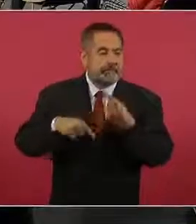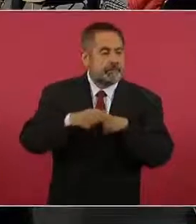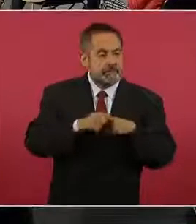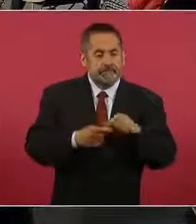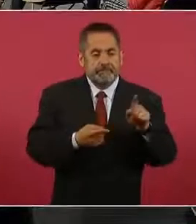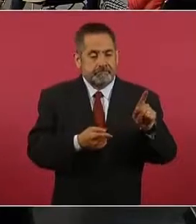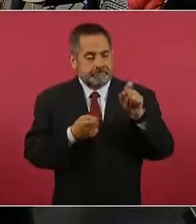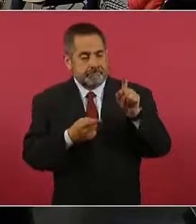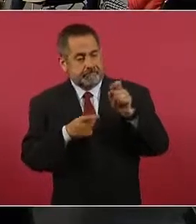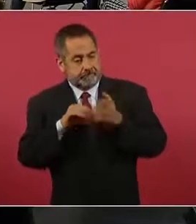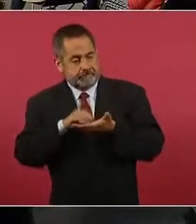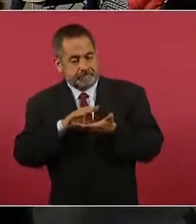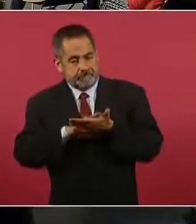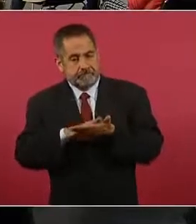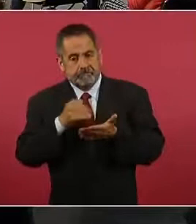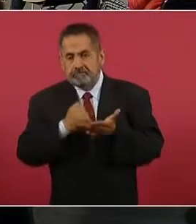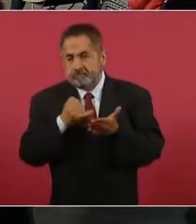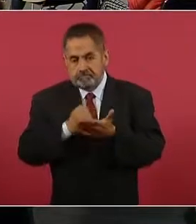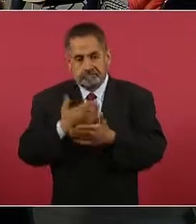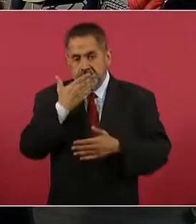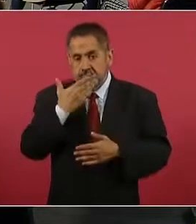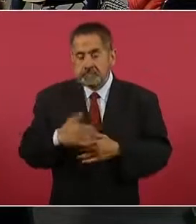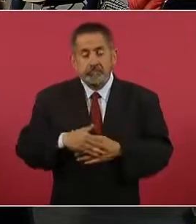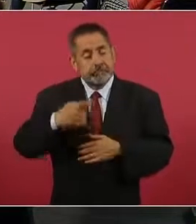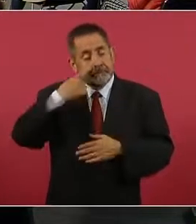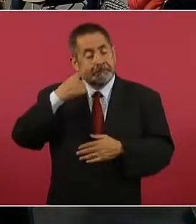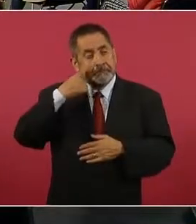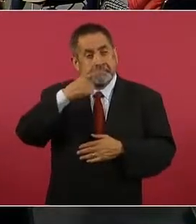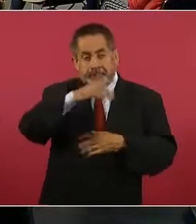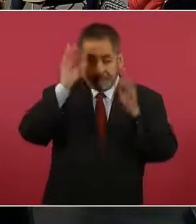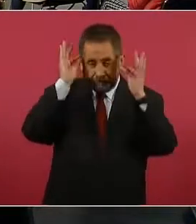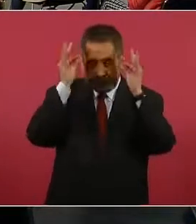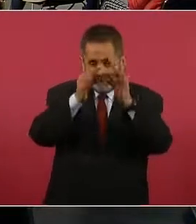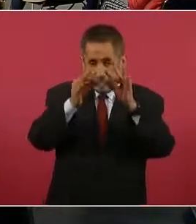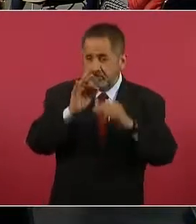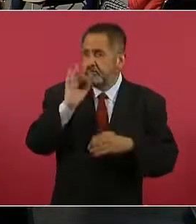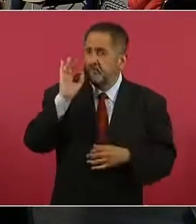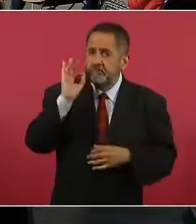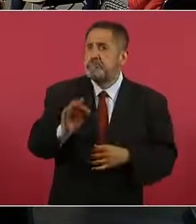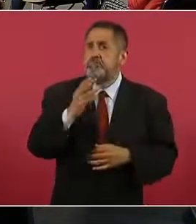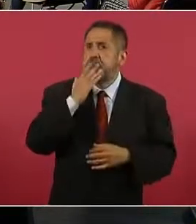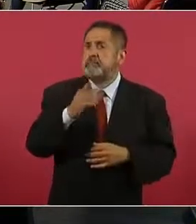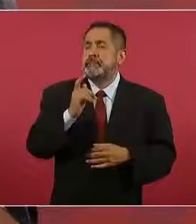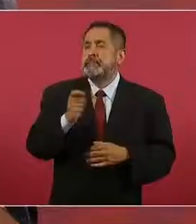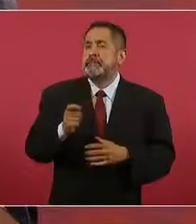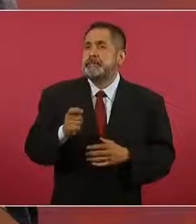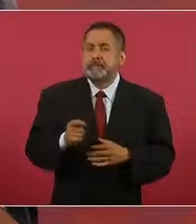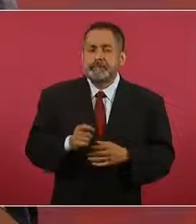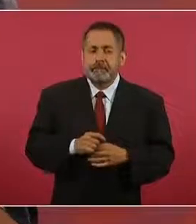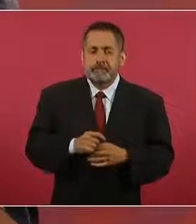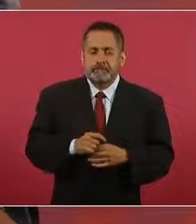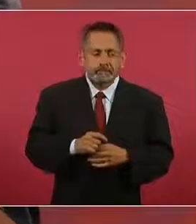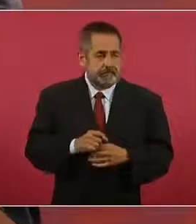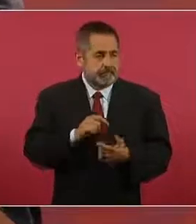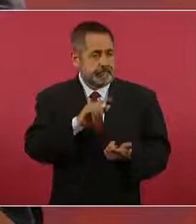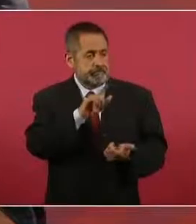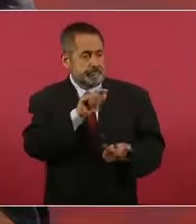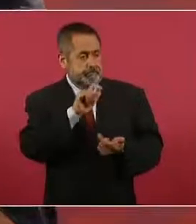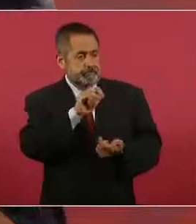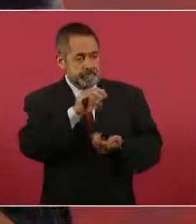Nada más por aduanas se obtienen